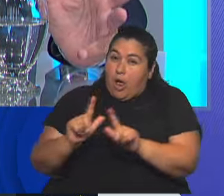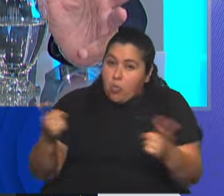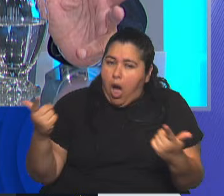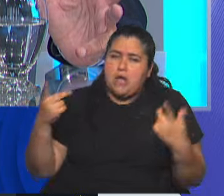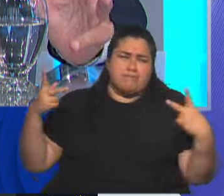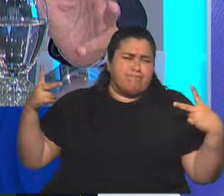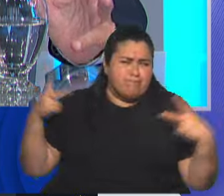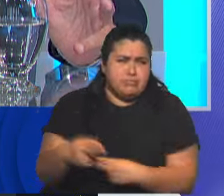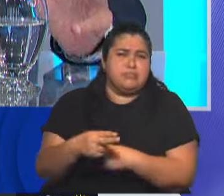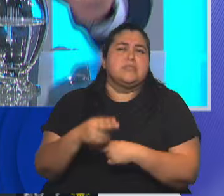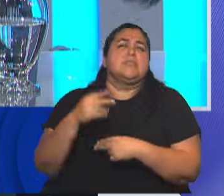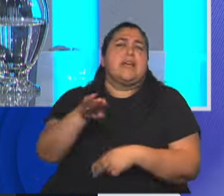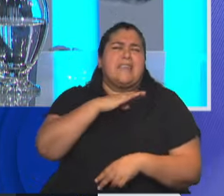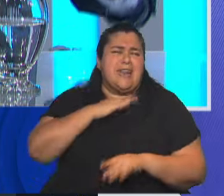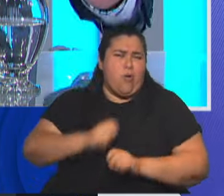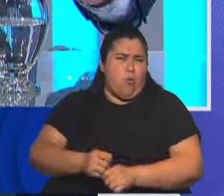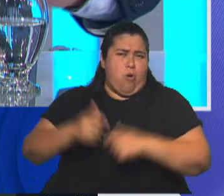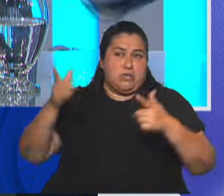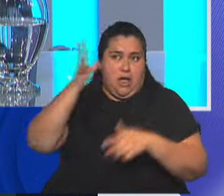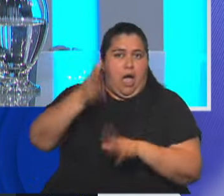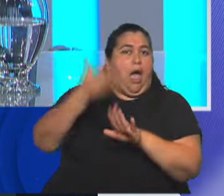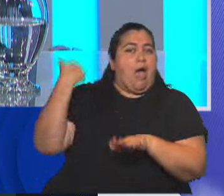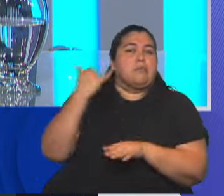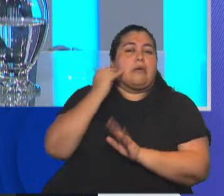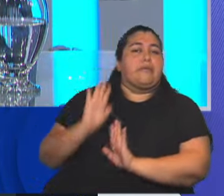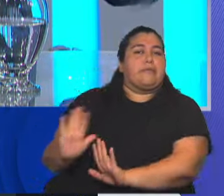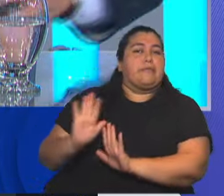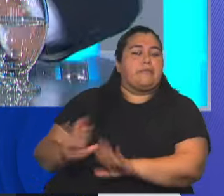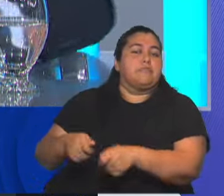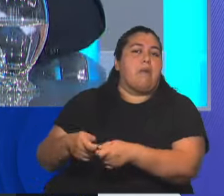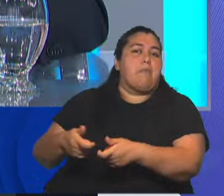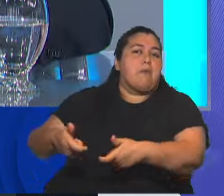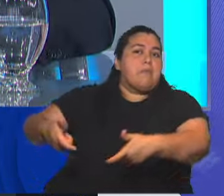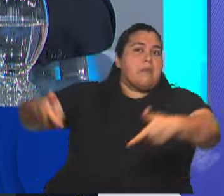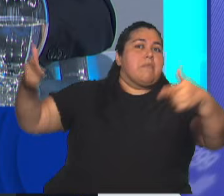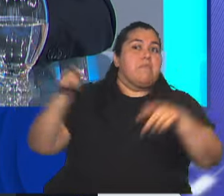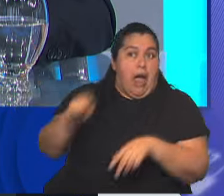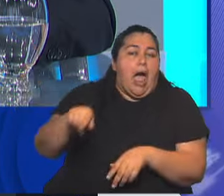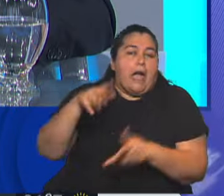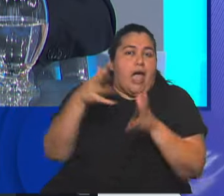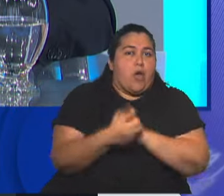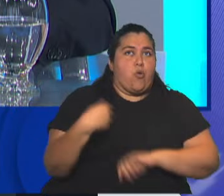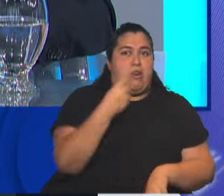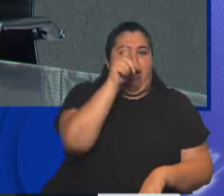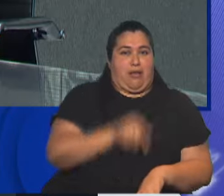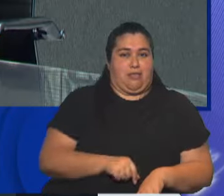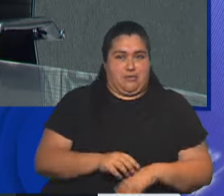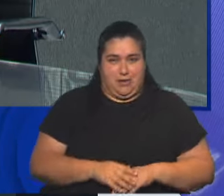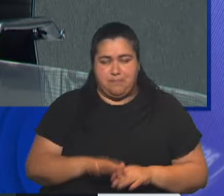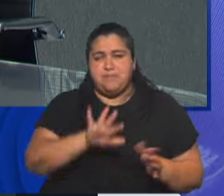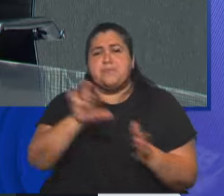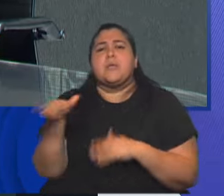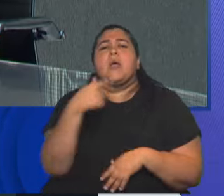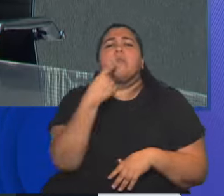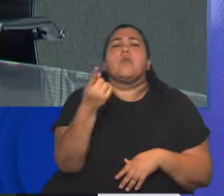de delincuencia que fue desatendida, se expandió y afecta tanto a nuestro país. ¿Qué dialogó con